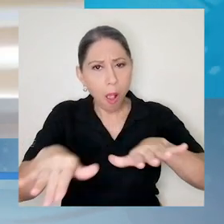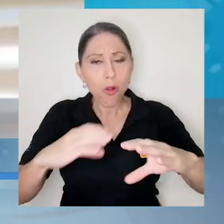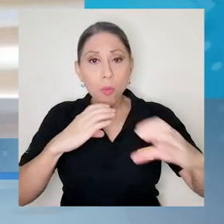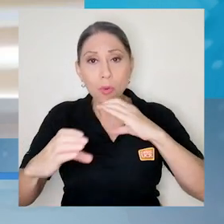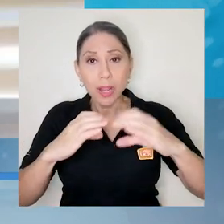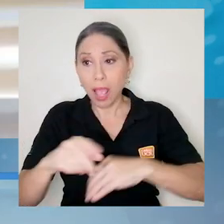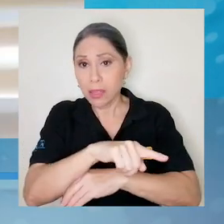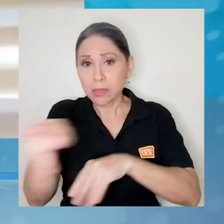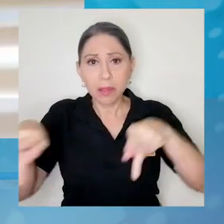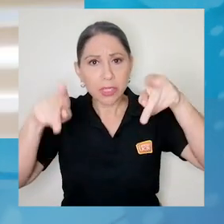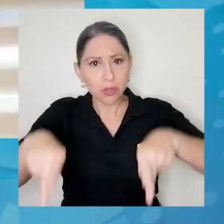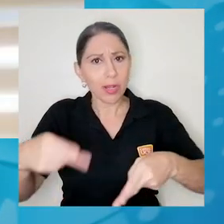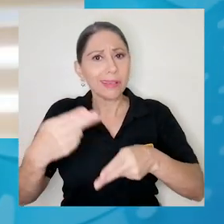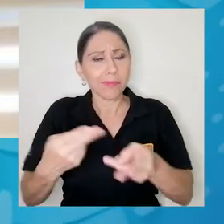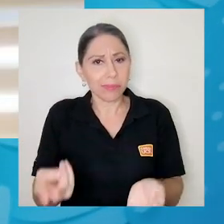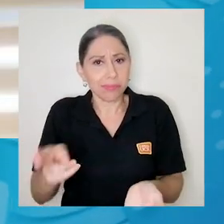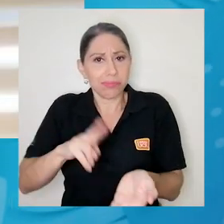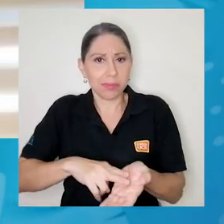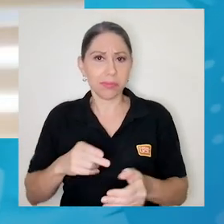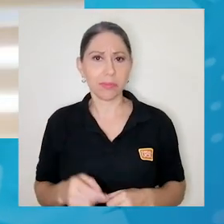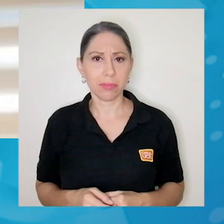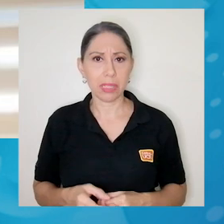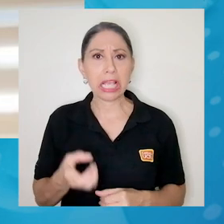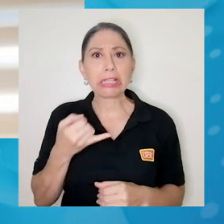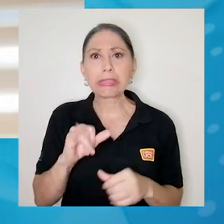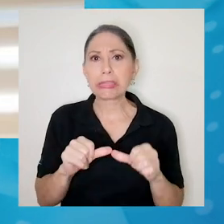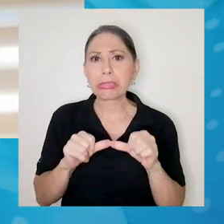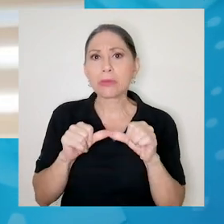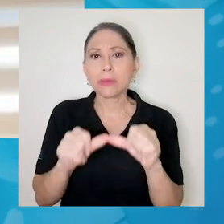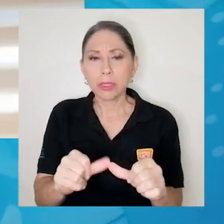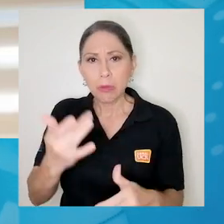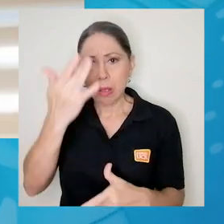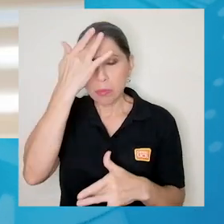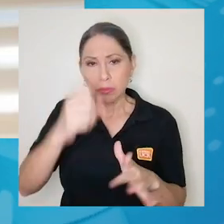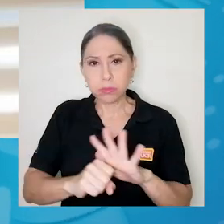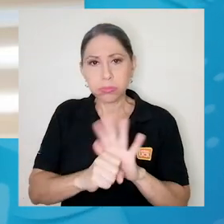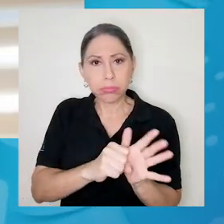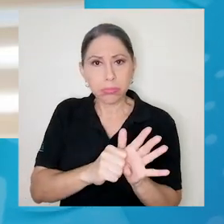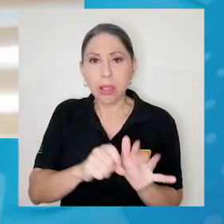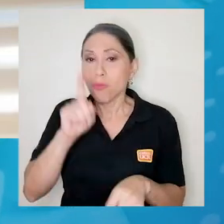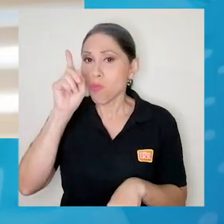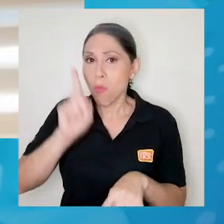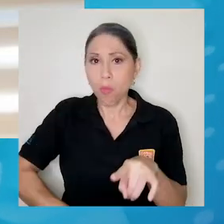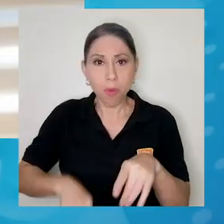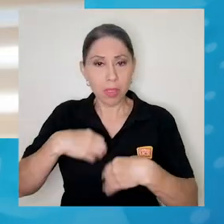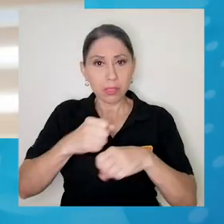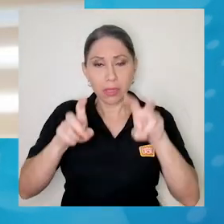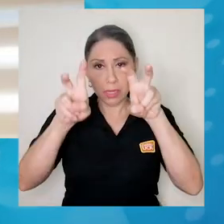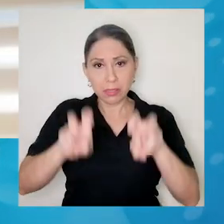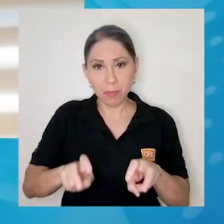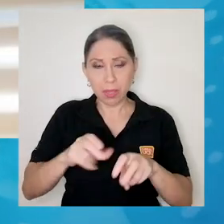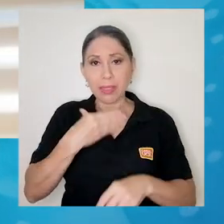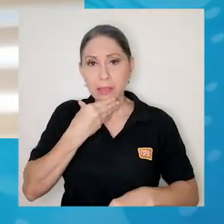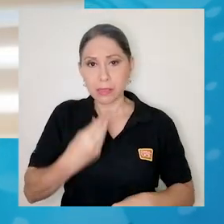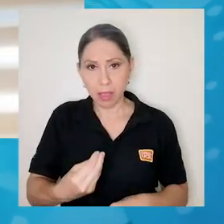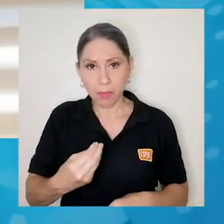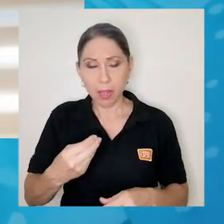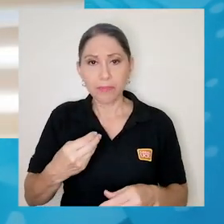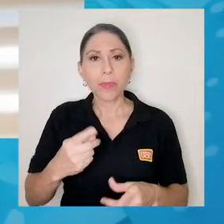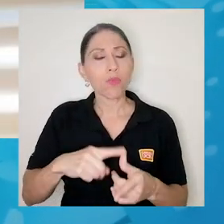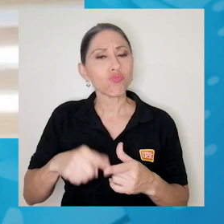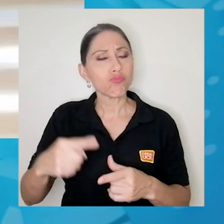Si no fuera posible por razones pandémicas proceder en diciembre, hemos planificado